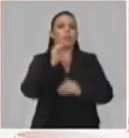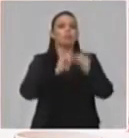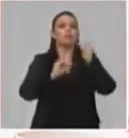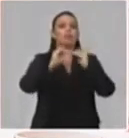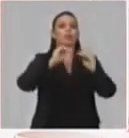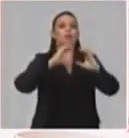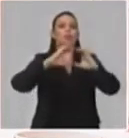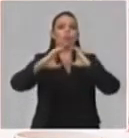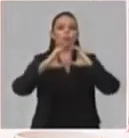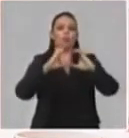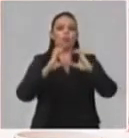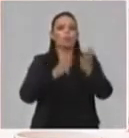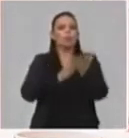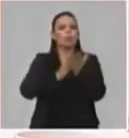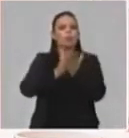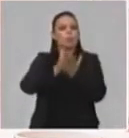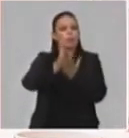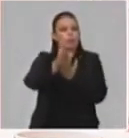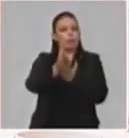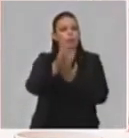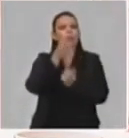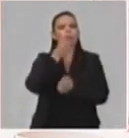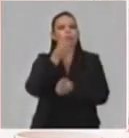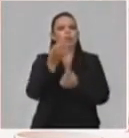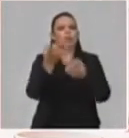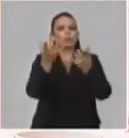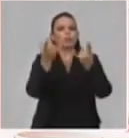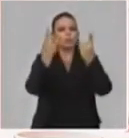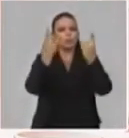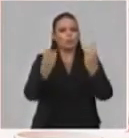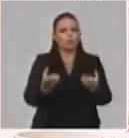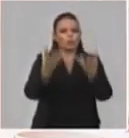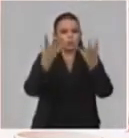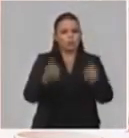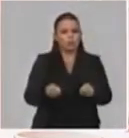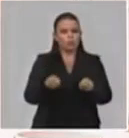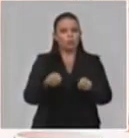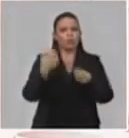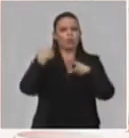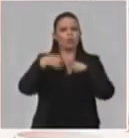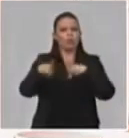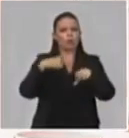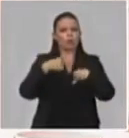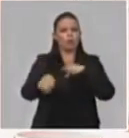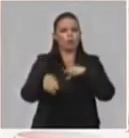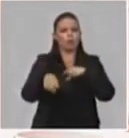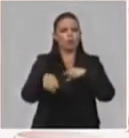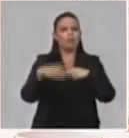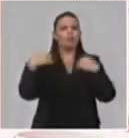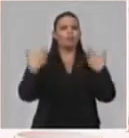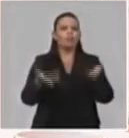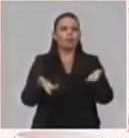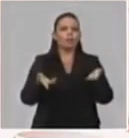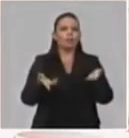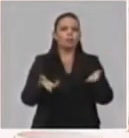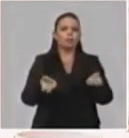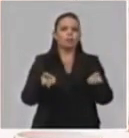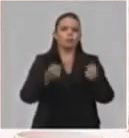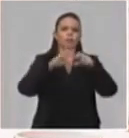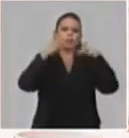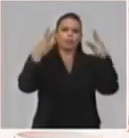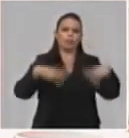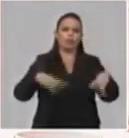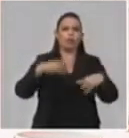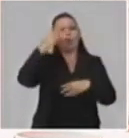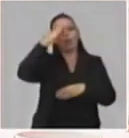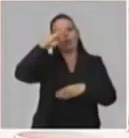Comunicaciones mantiene las descargas de la actudita de los materiales educativos del portal CUBEDUCA, la puesta en práctica de una APK para